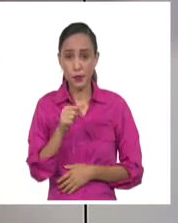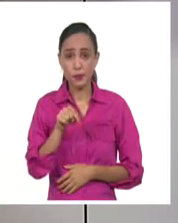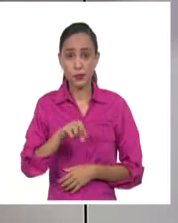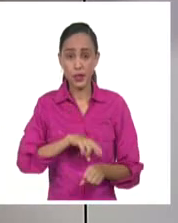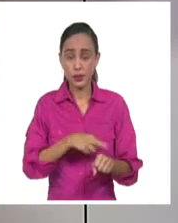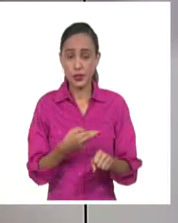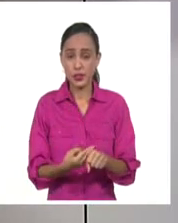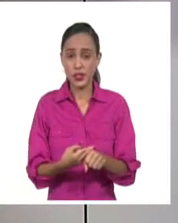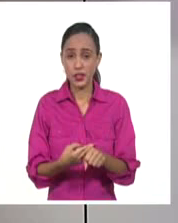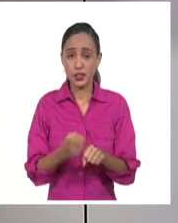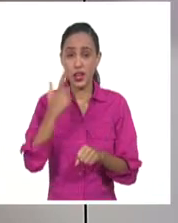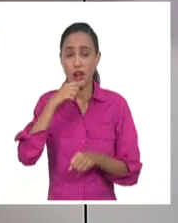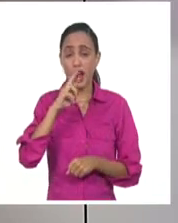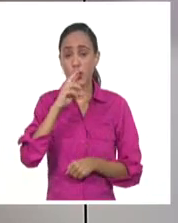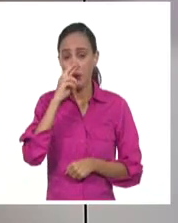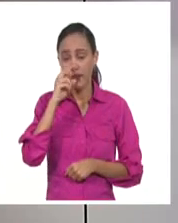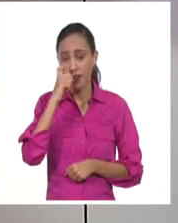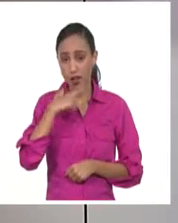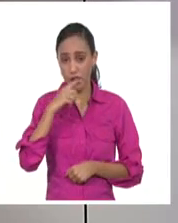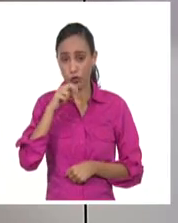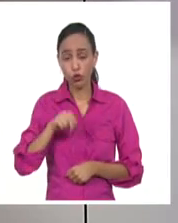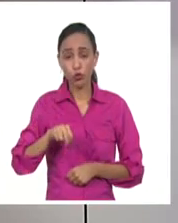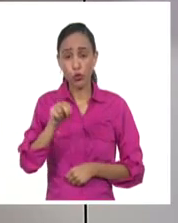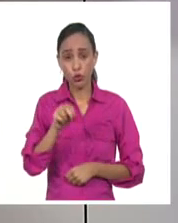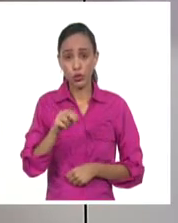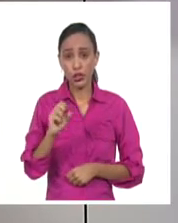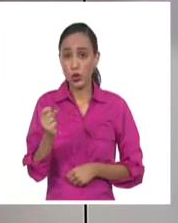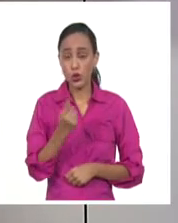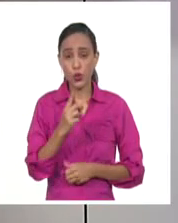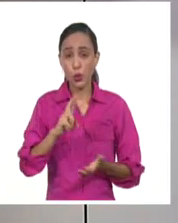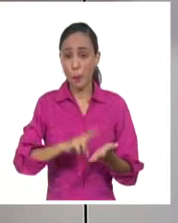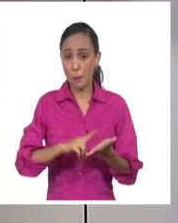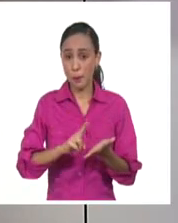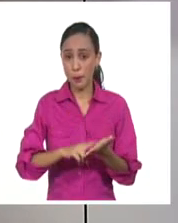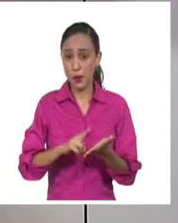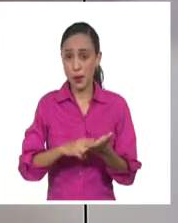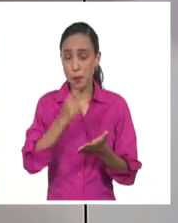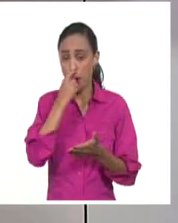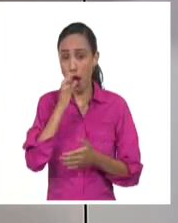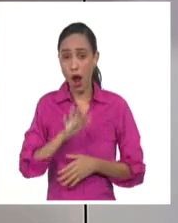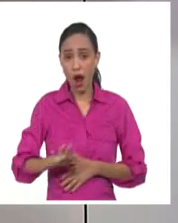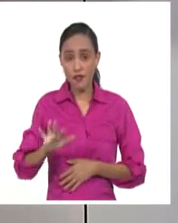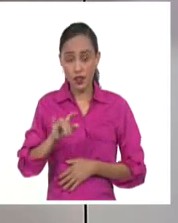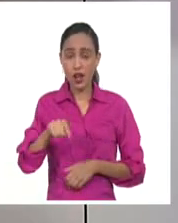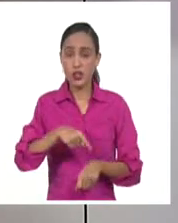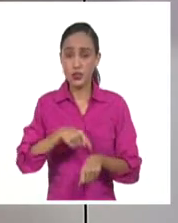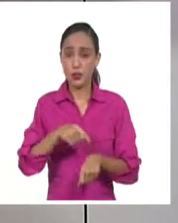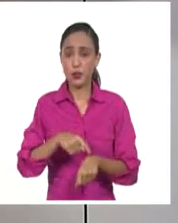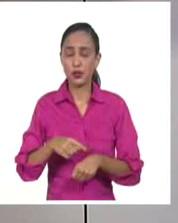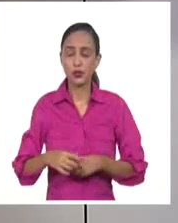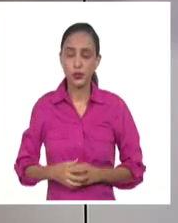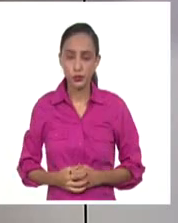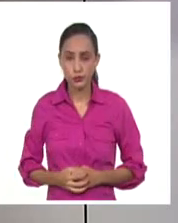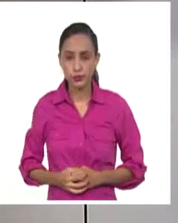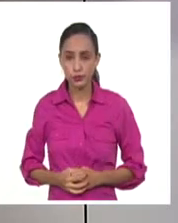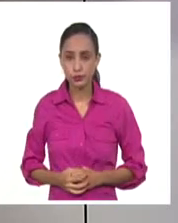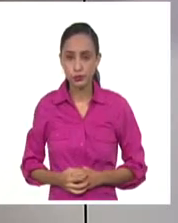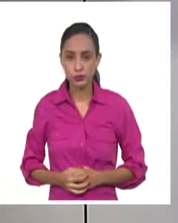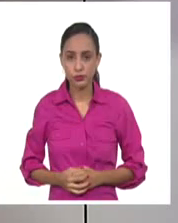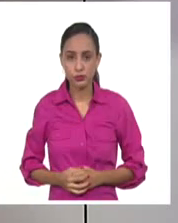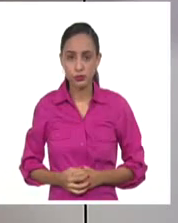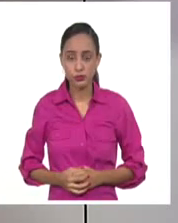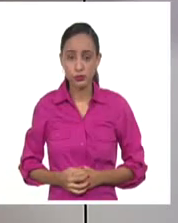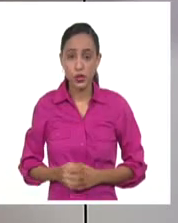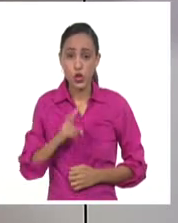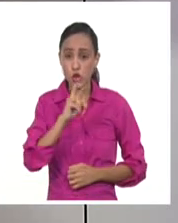Carolina del Norte, George Henry White, el único miembro del Legislativo de origen africano en ese momento. Fueron 200 los